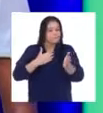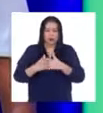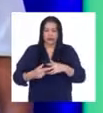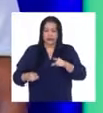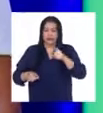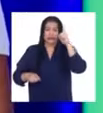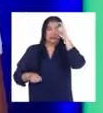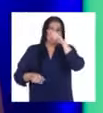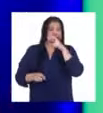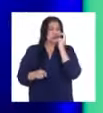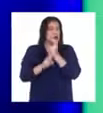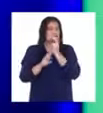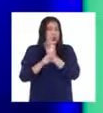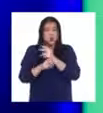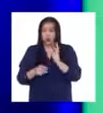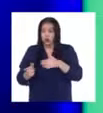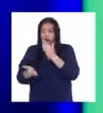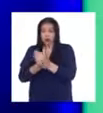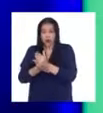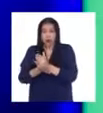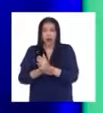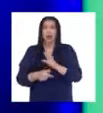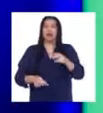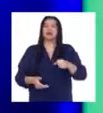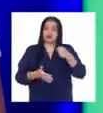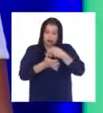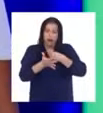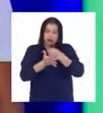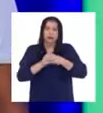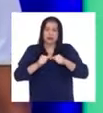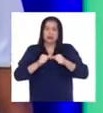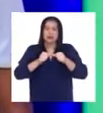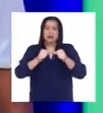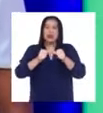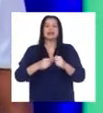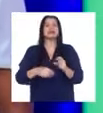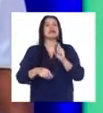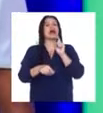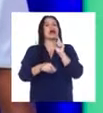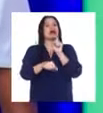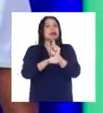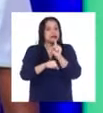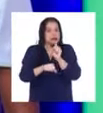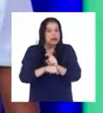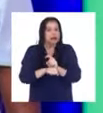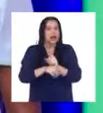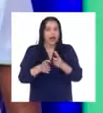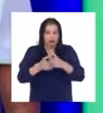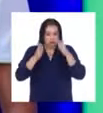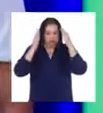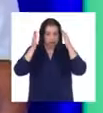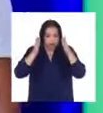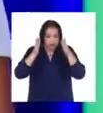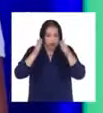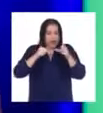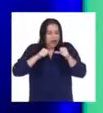pone complicada esa perseverancia que te enseña a ser coherente y disciplinado